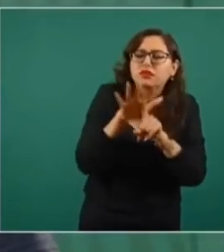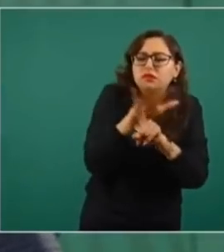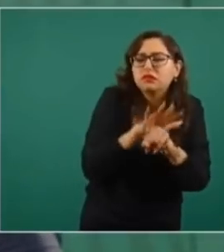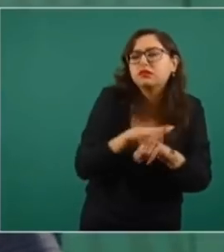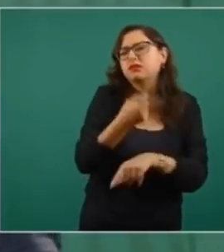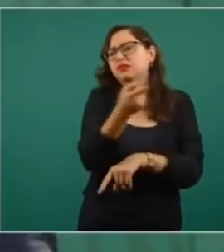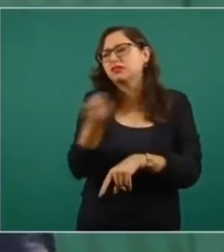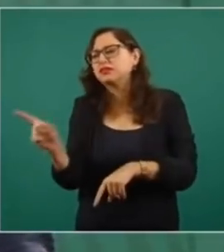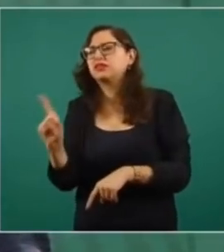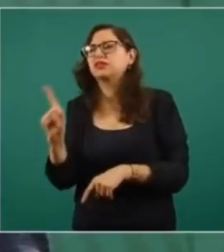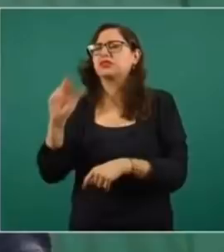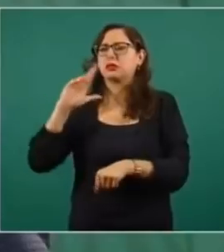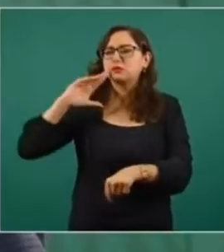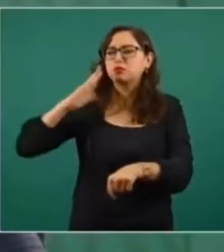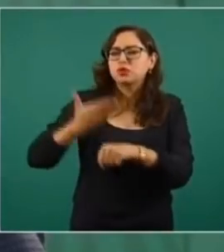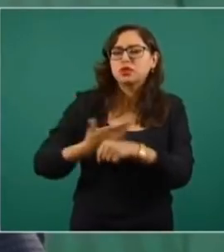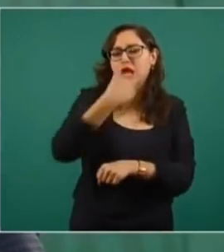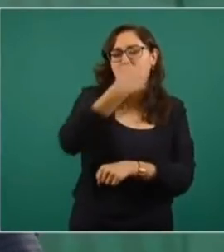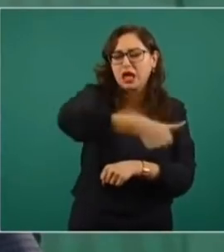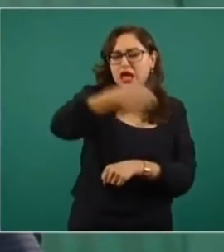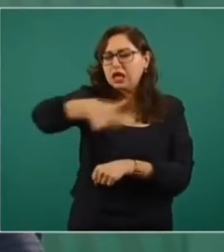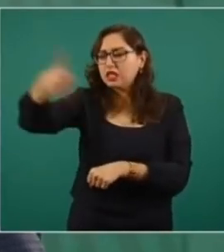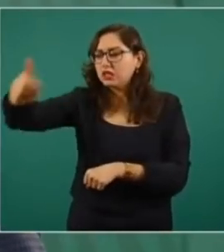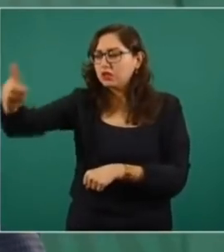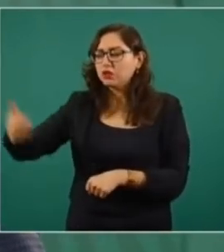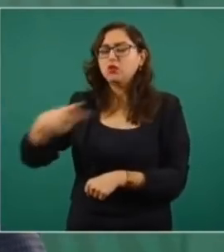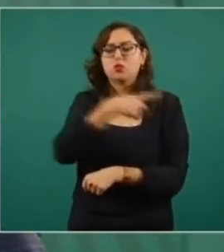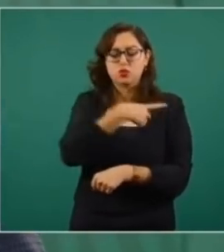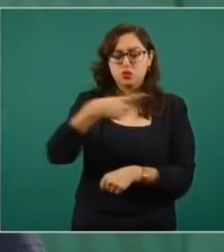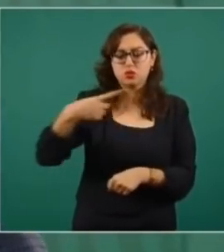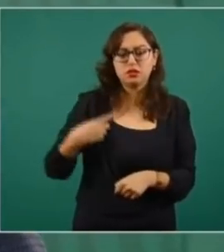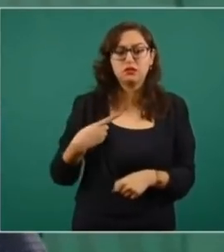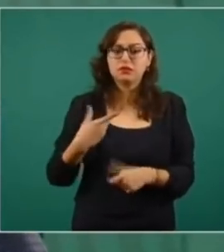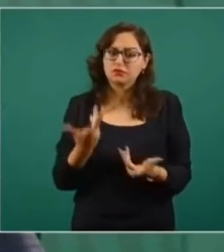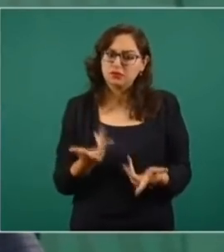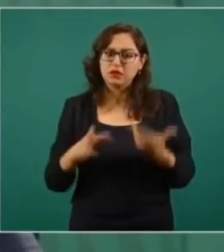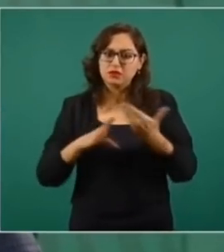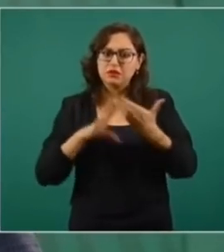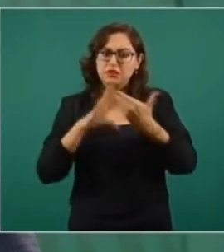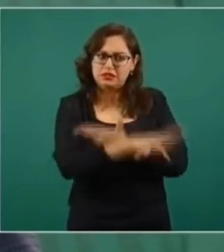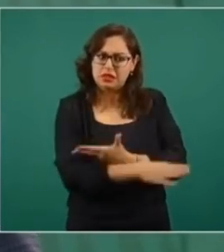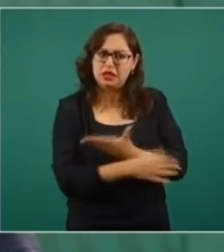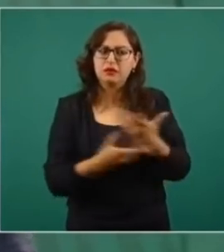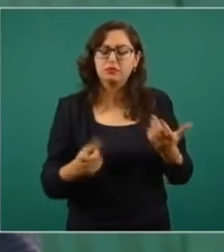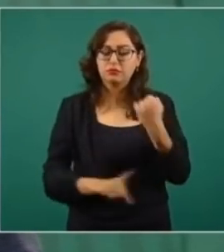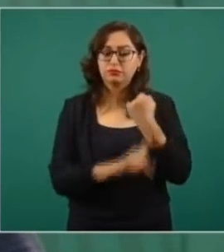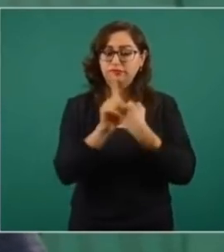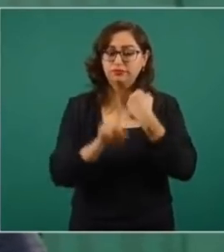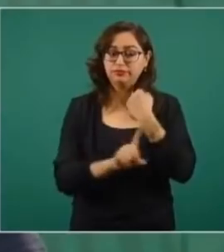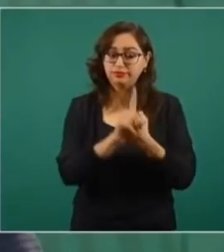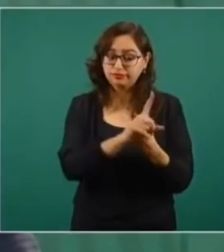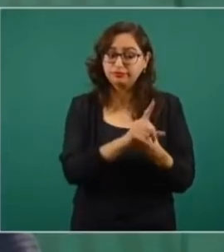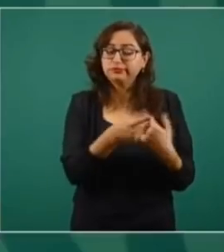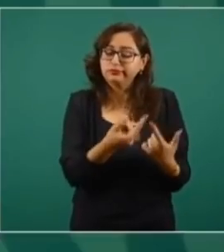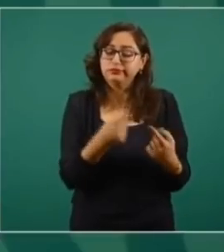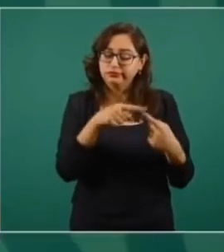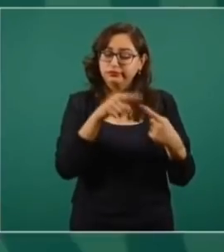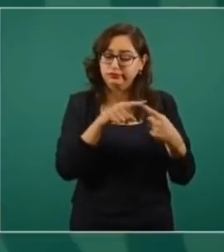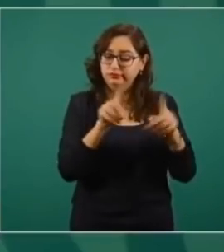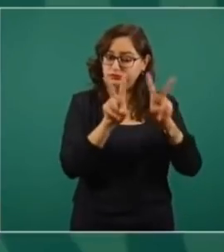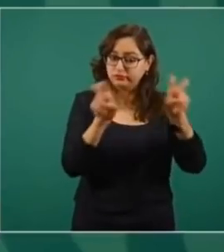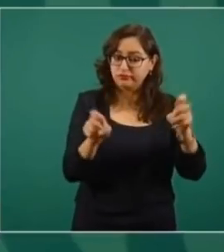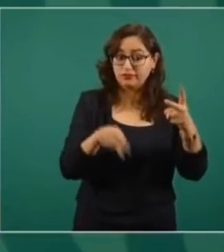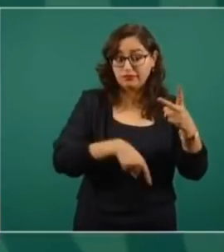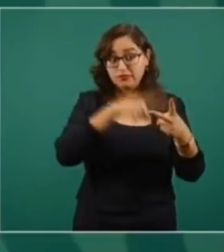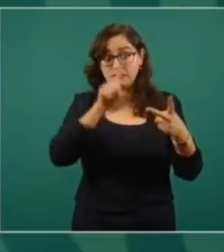responsabilidad de cada uno de nosotros para no hacer este tipo de situaciones. Y desde luego el otro tema de la